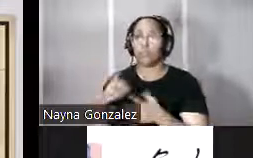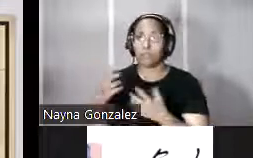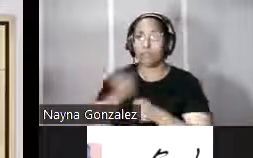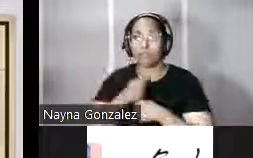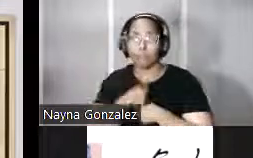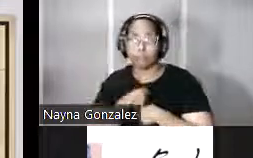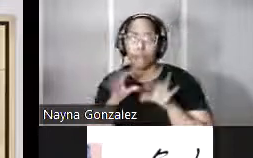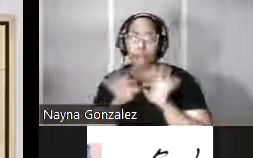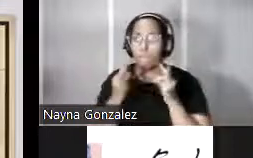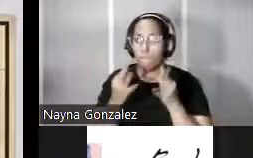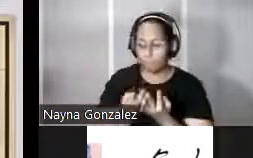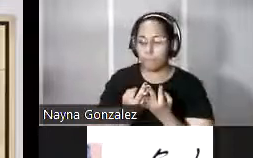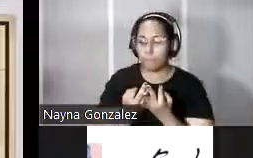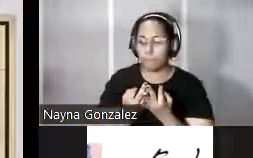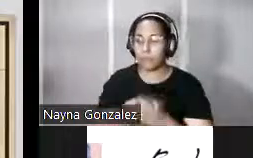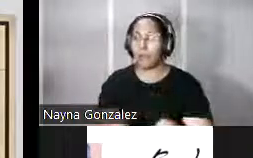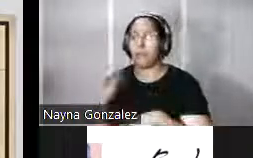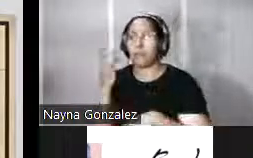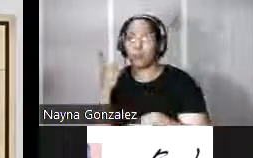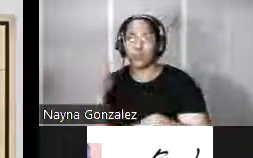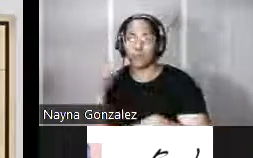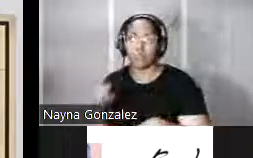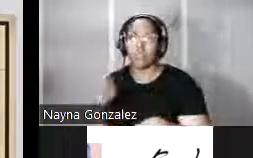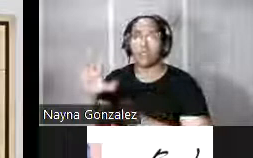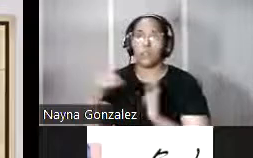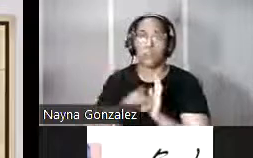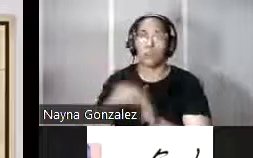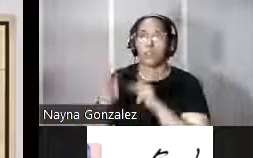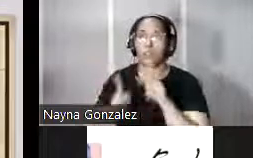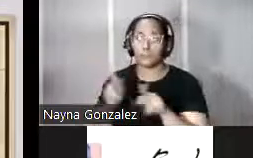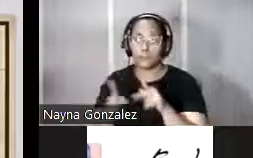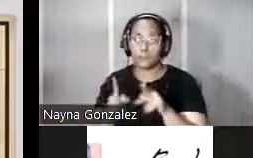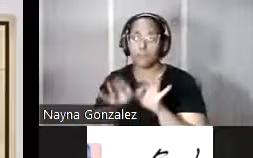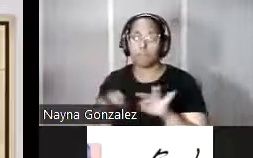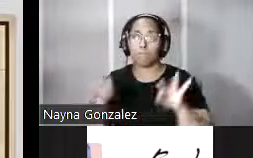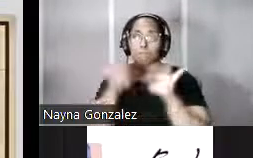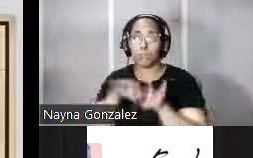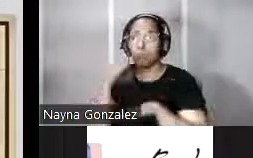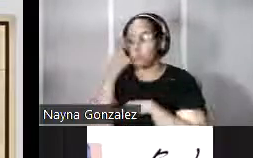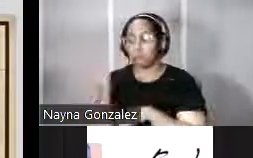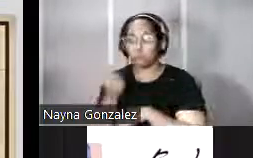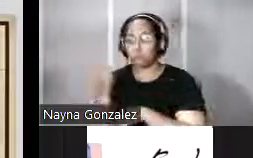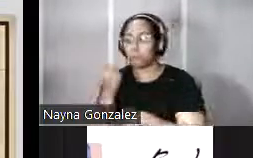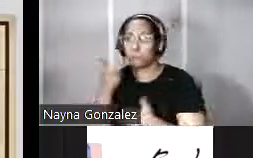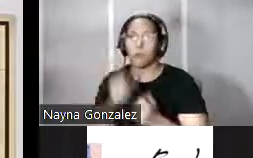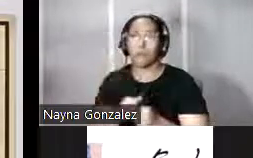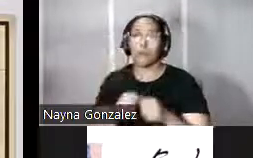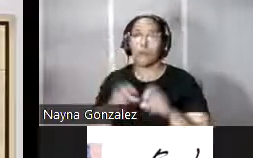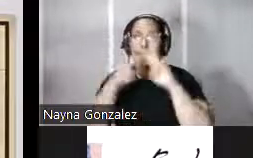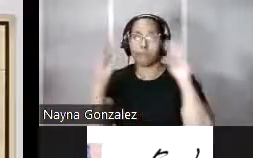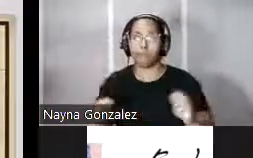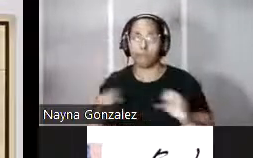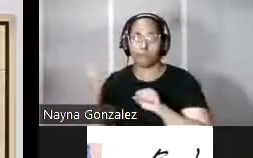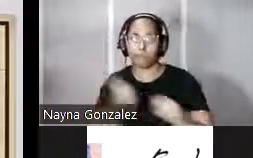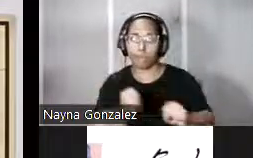una ampliación para alojar a un total de 5.000 hombres pero lo más importante es que no solamente se preocupa por esta fortificación sino